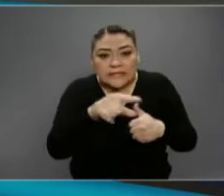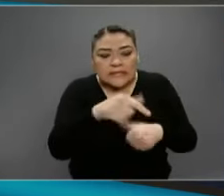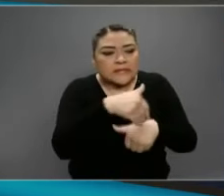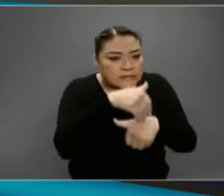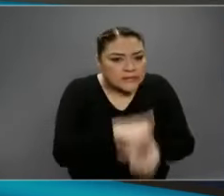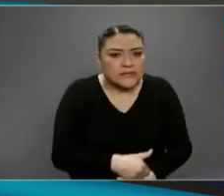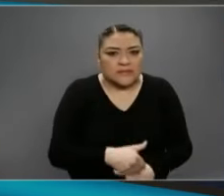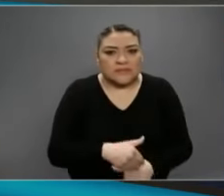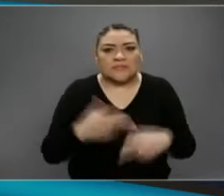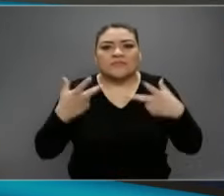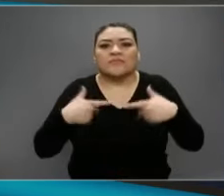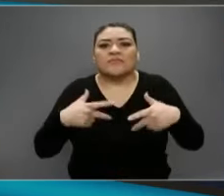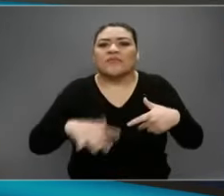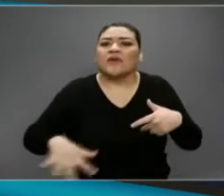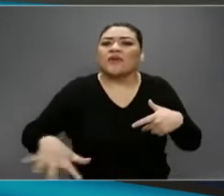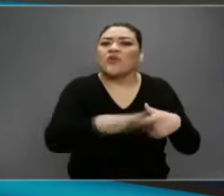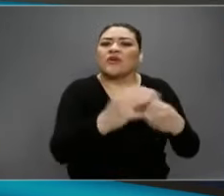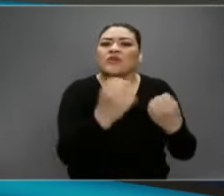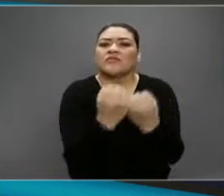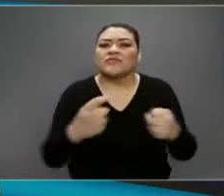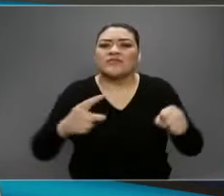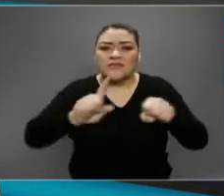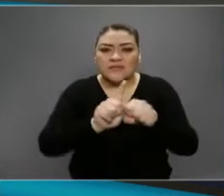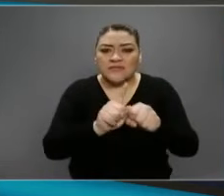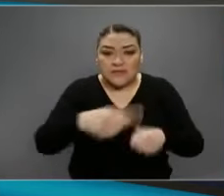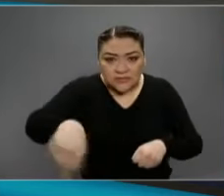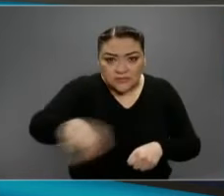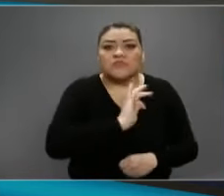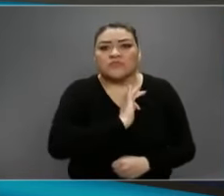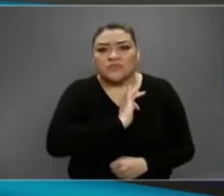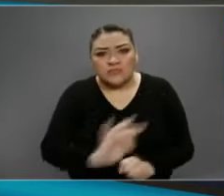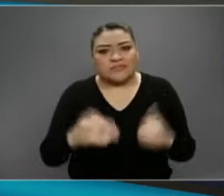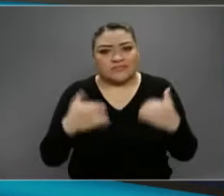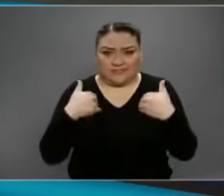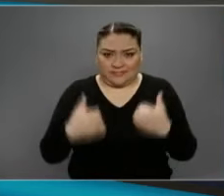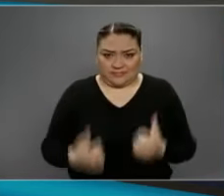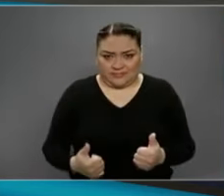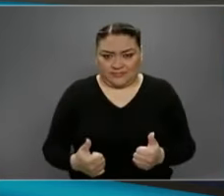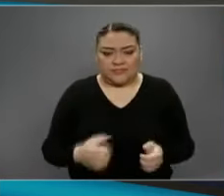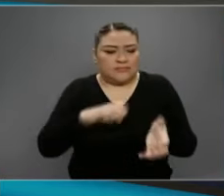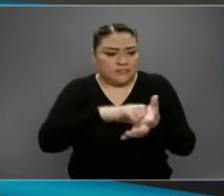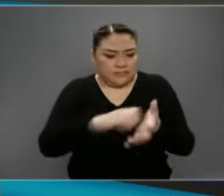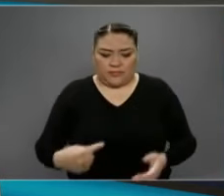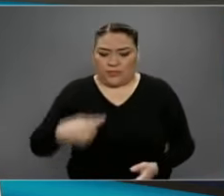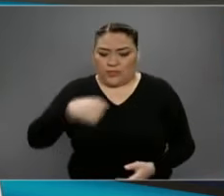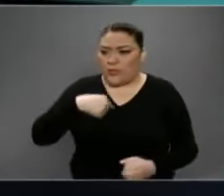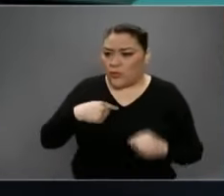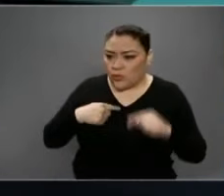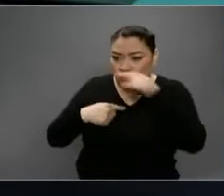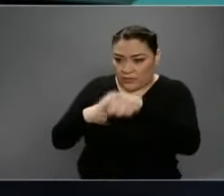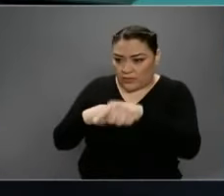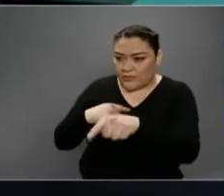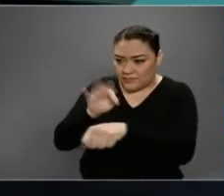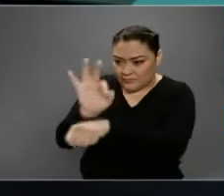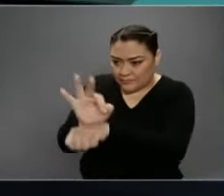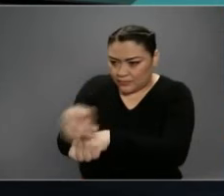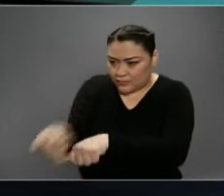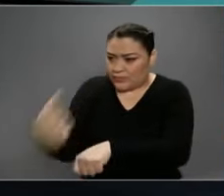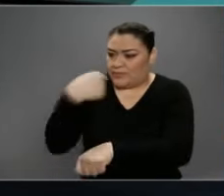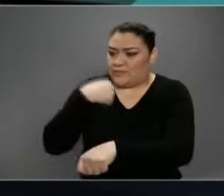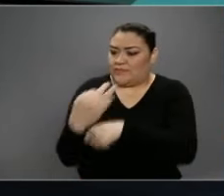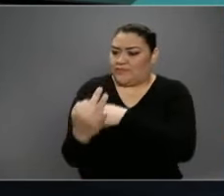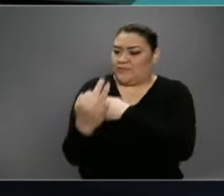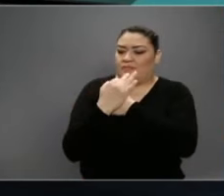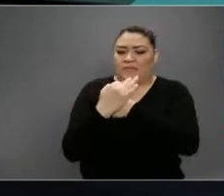como comunidad, como sociedad que somos. En donde yo te protejo a ti, tú me proteges a mí,